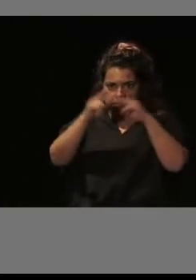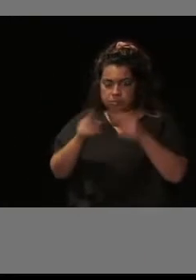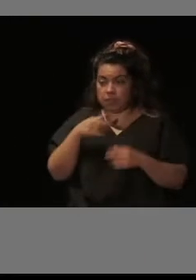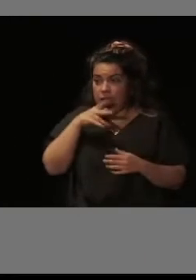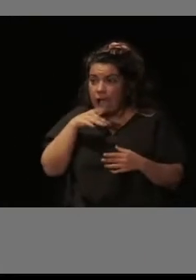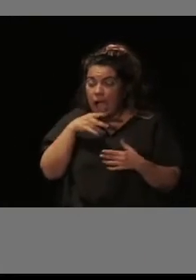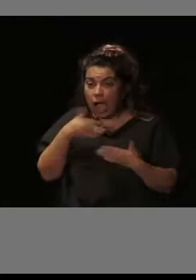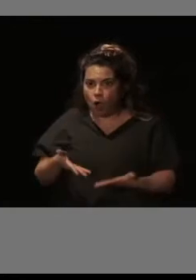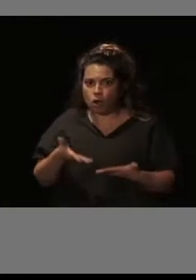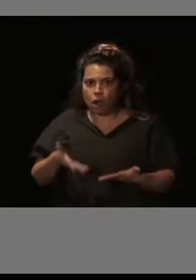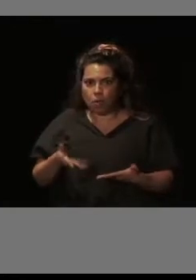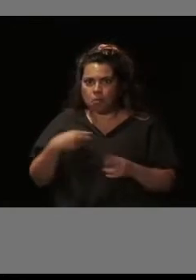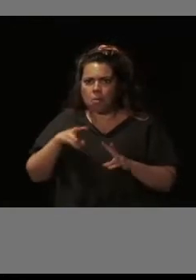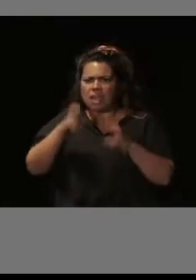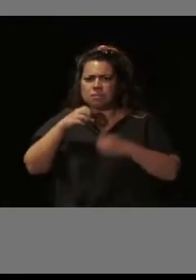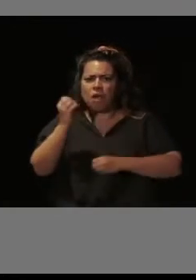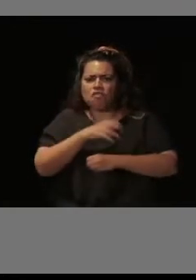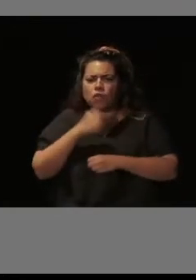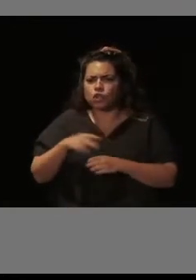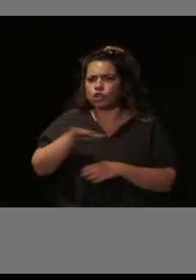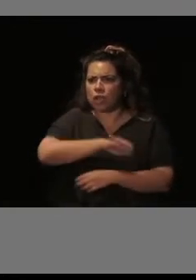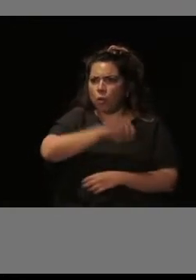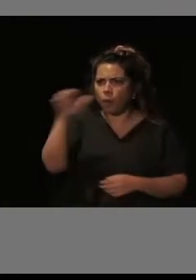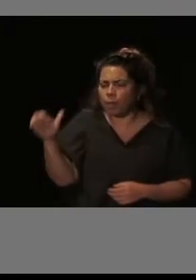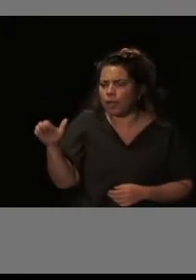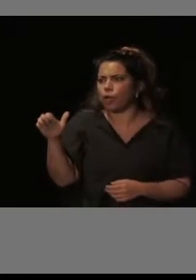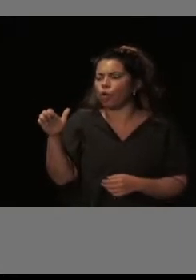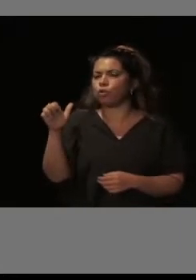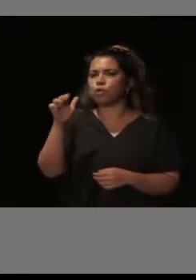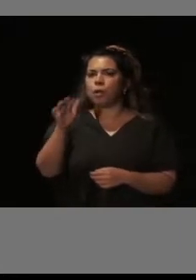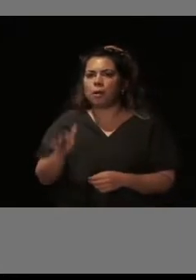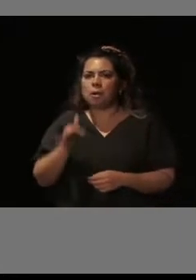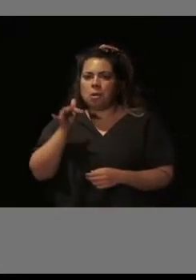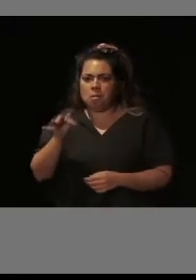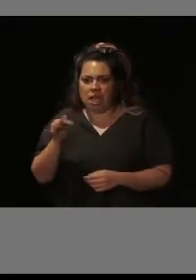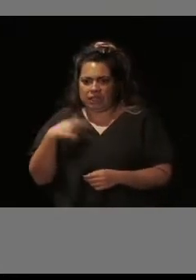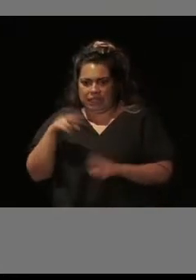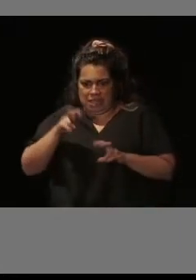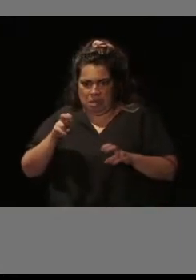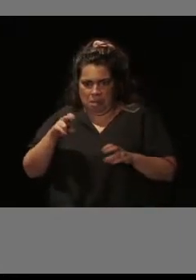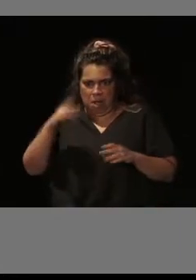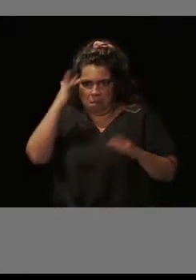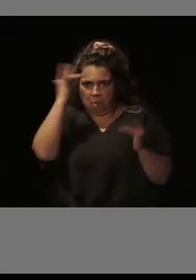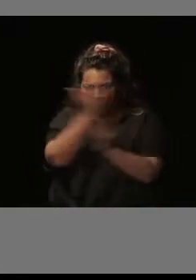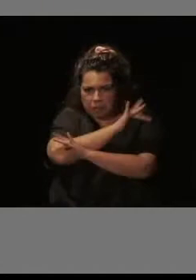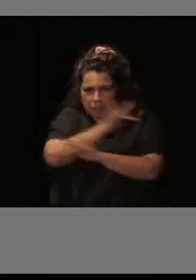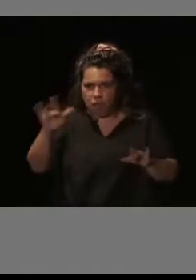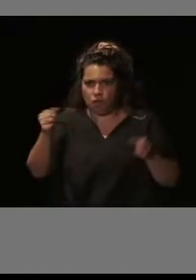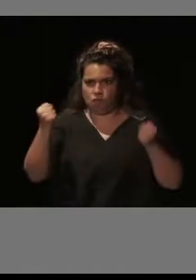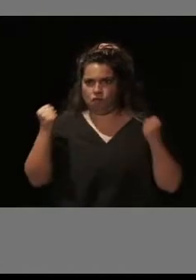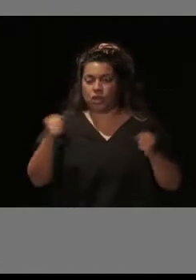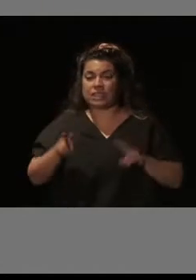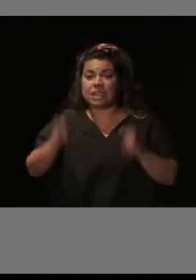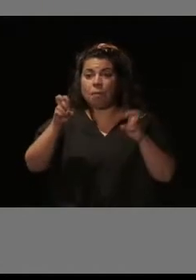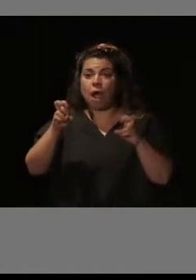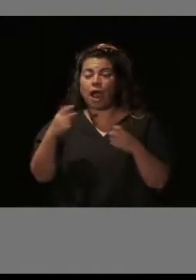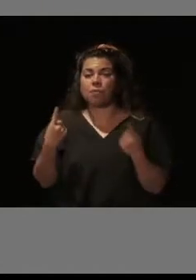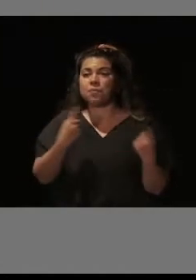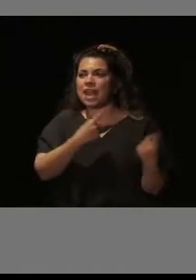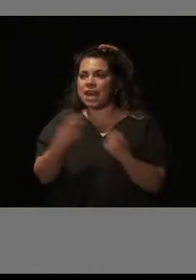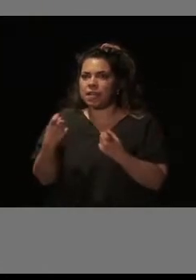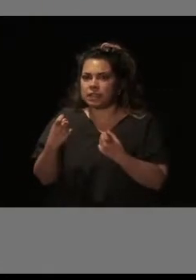bueno, pues estamos con los fondos europeos con una oleada, pues de concienciación respecto a las necesidades de